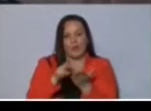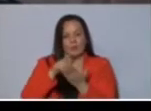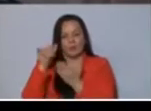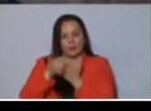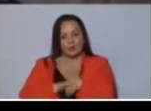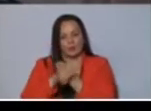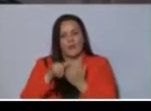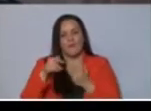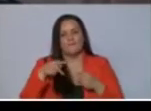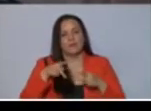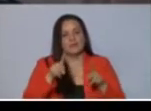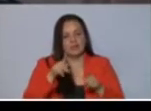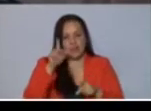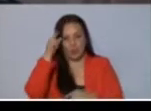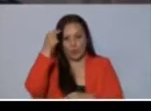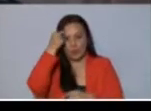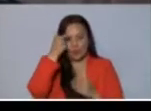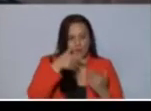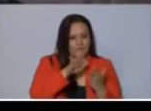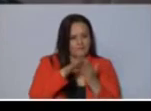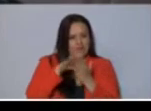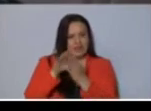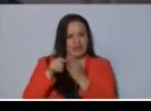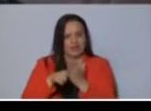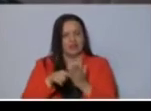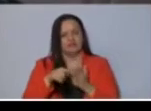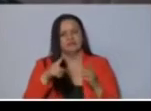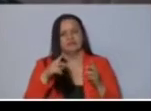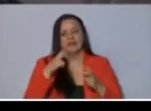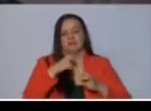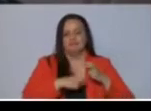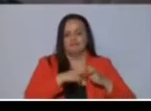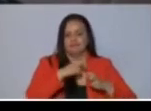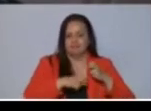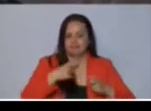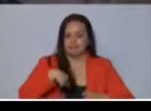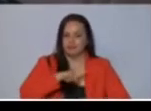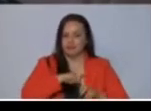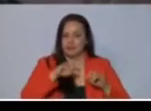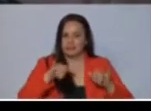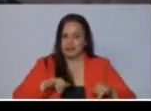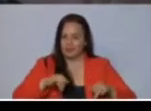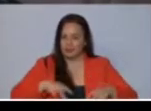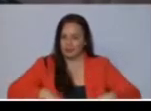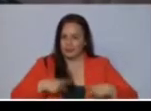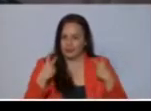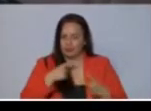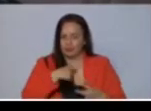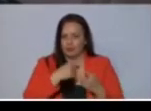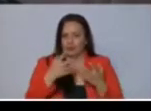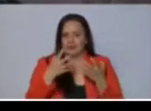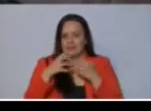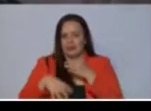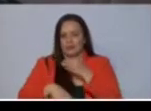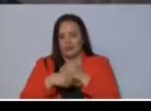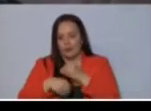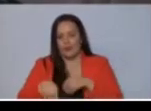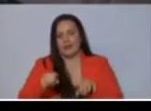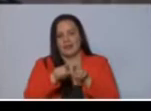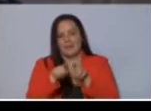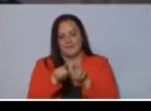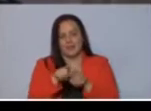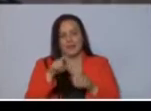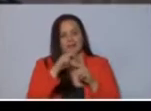enfrentar de alguna u otra forma esta crisis que estamos viviendo. Yo quisiera retomar además las